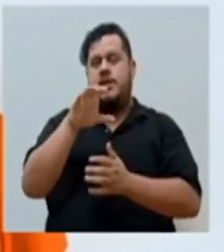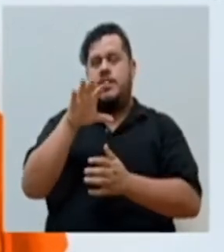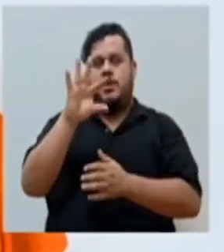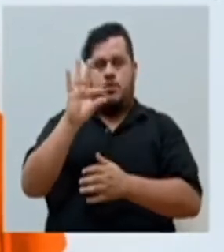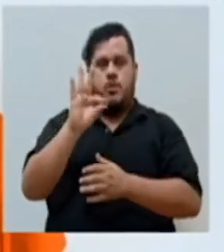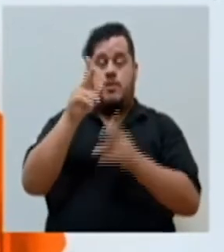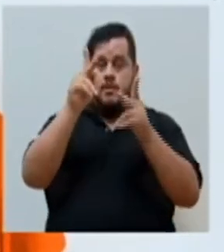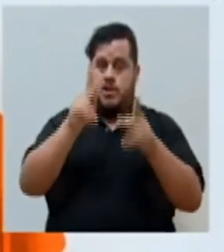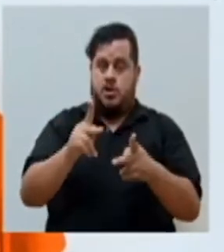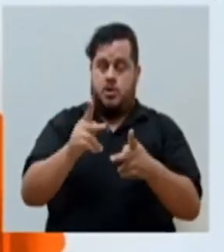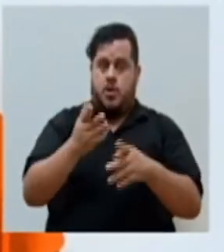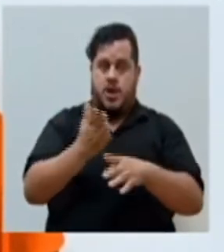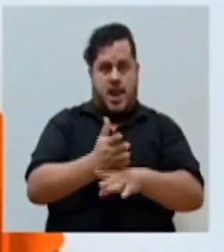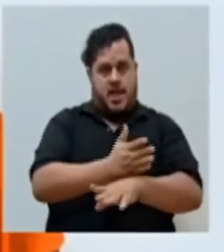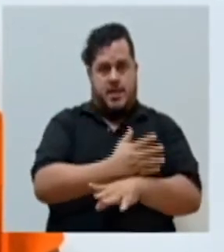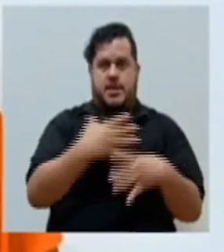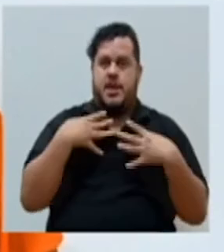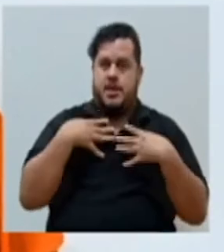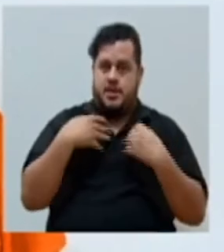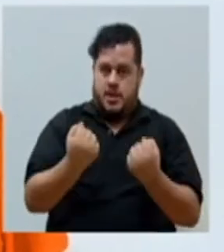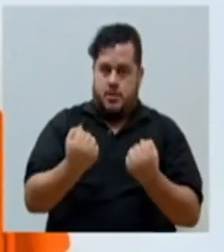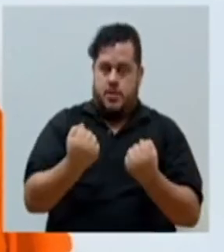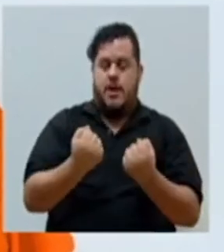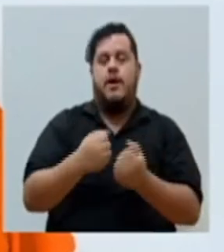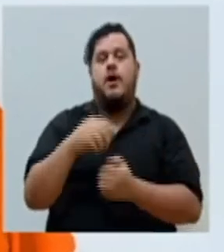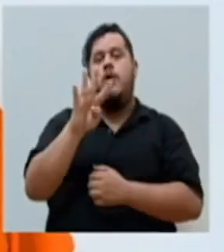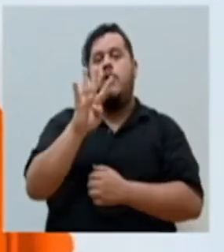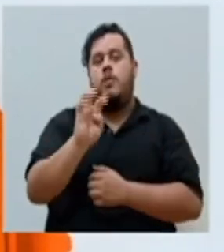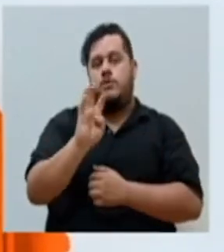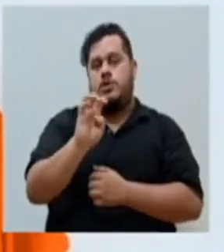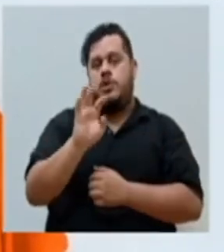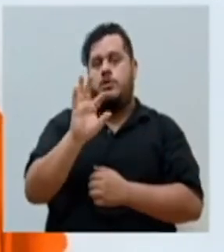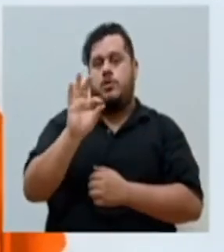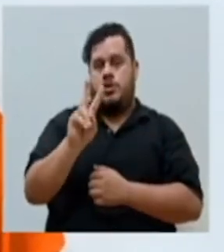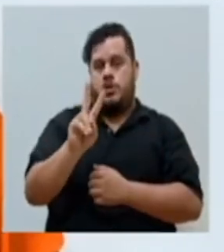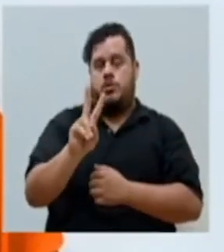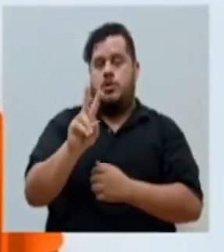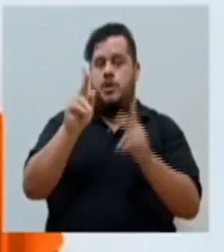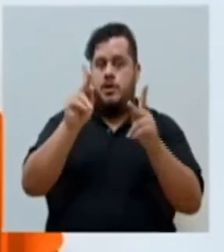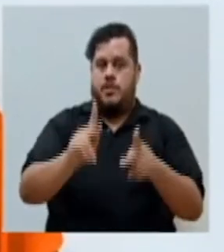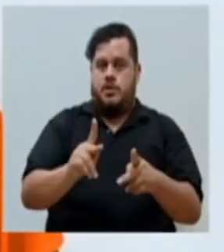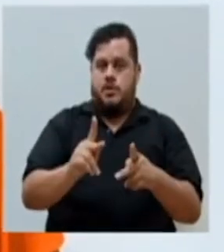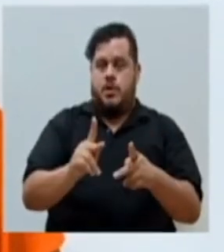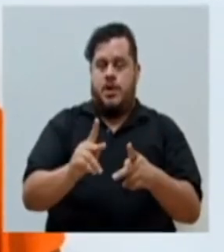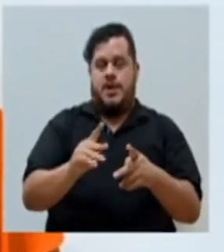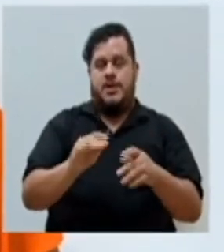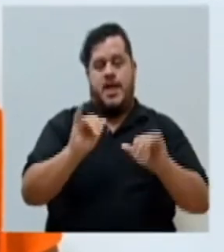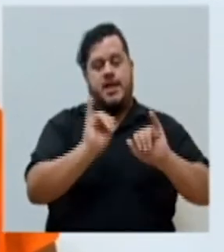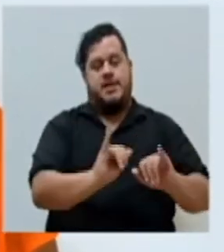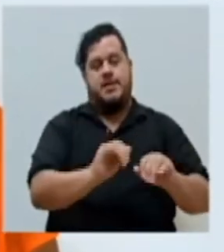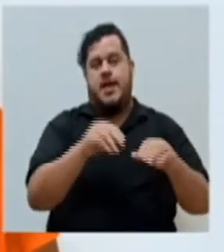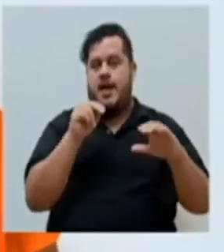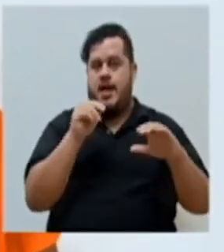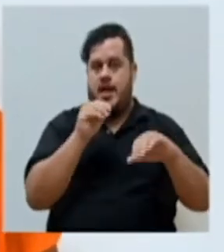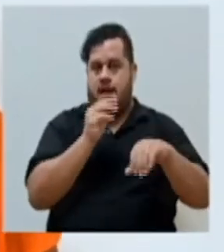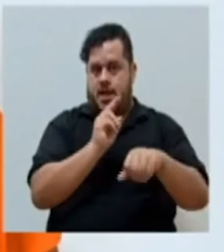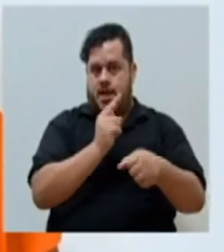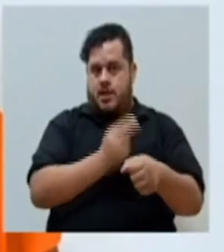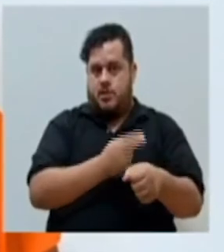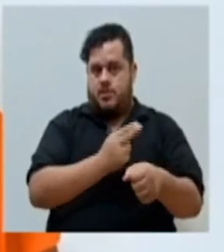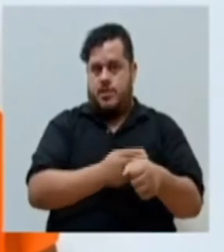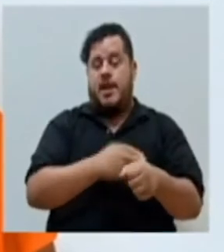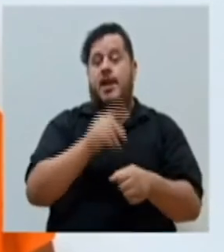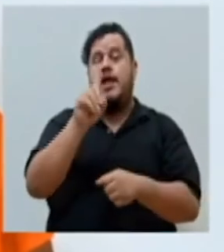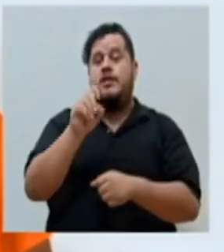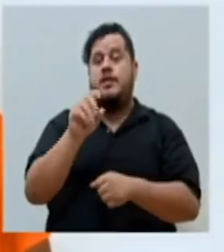personas recuperadas. 492 personas se encuentran hospitalizadas, 197